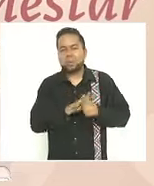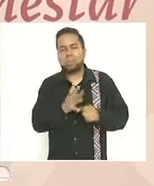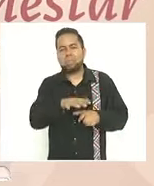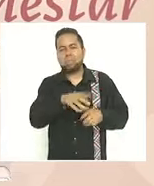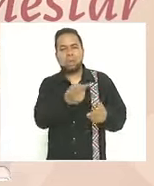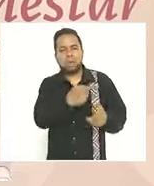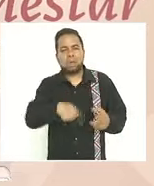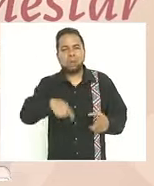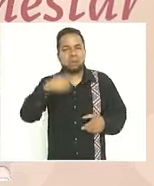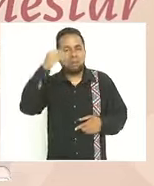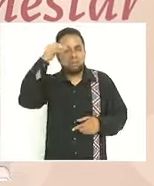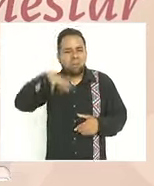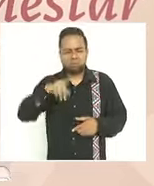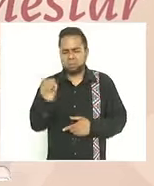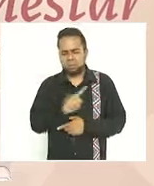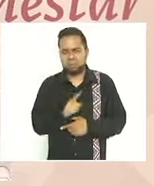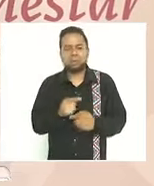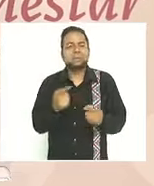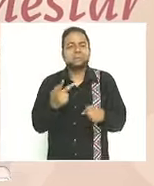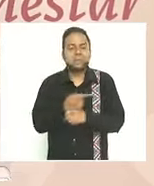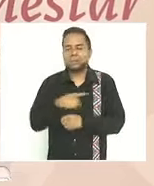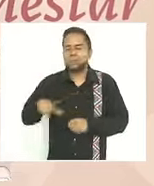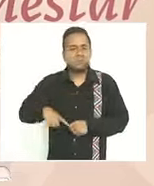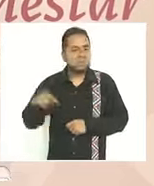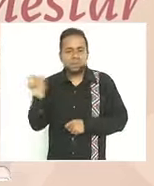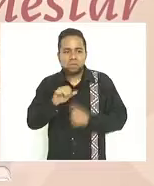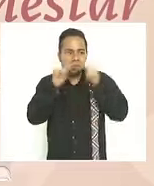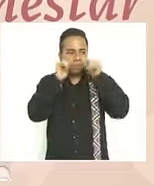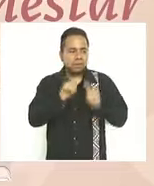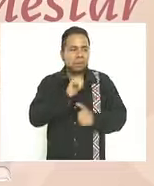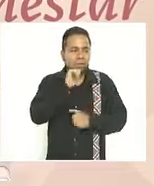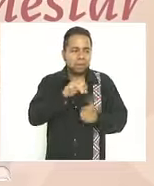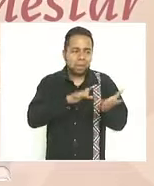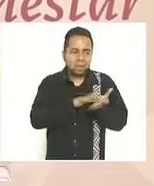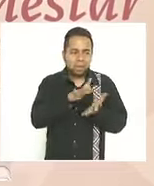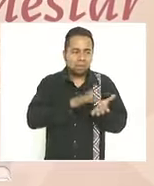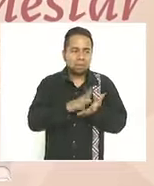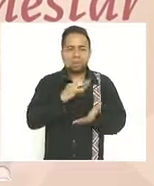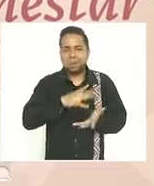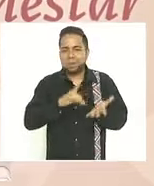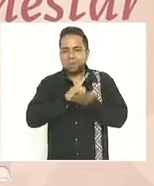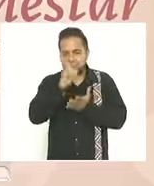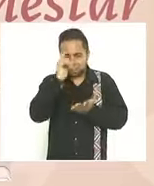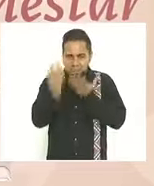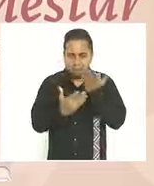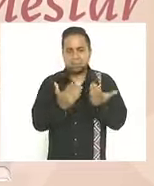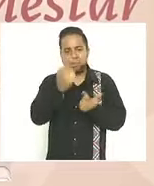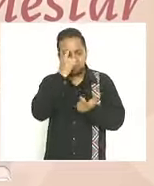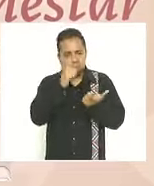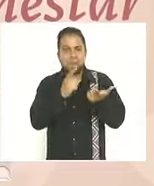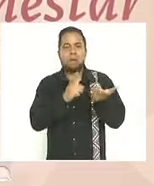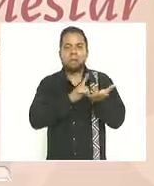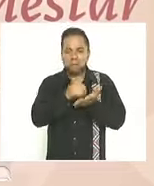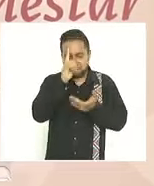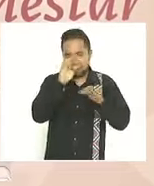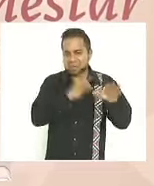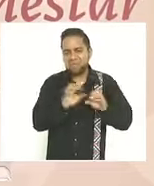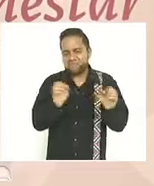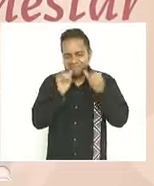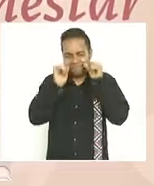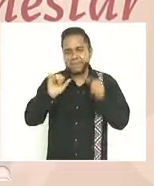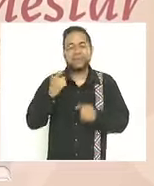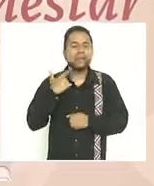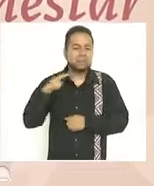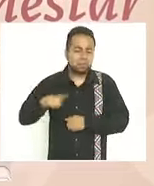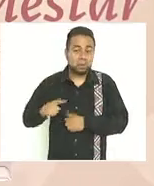flojos y no resultado de que el gobierno nunca les garantizó el derecho al estudio ni al trabajo el programa jóvenes